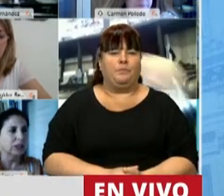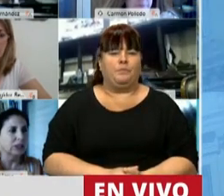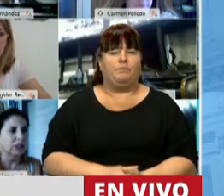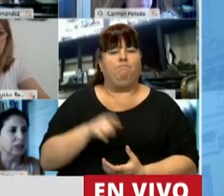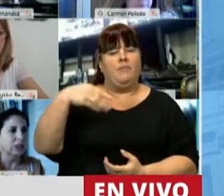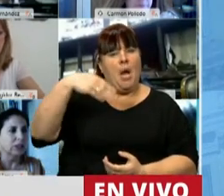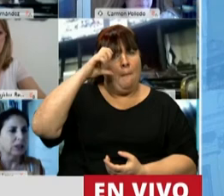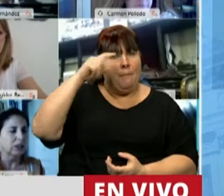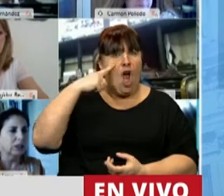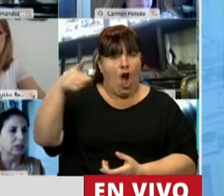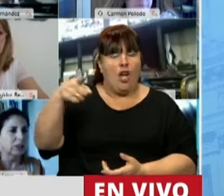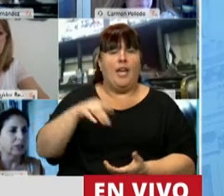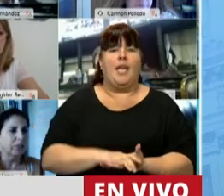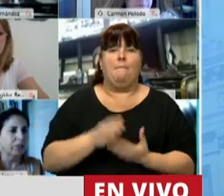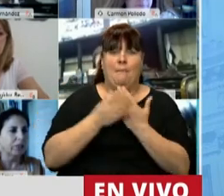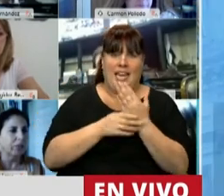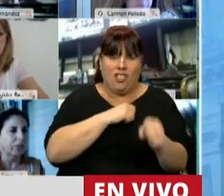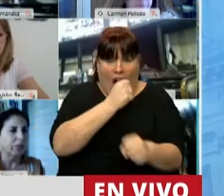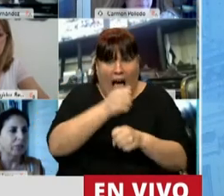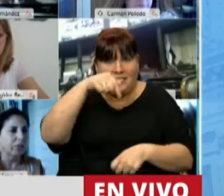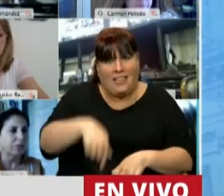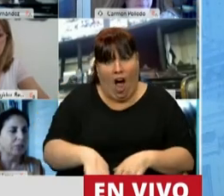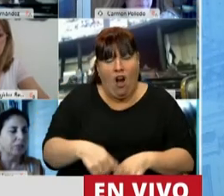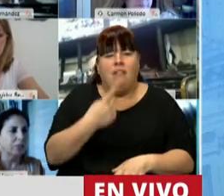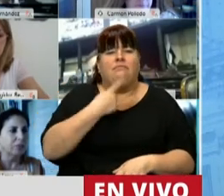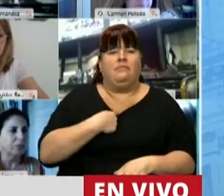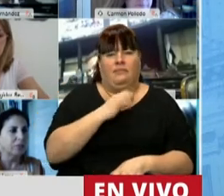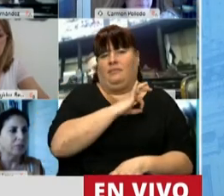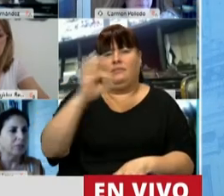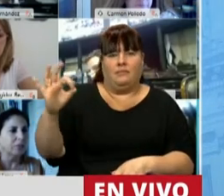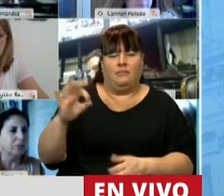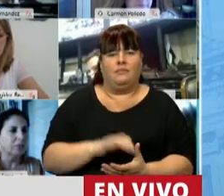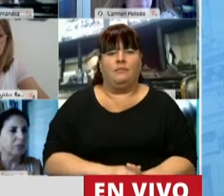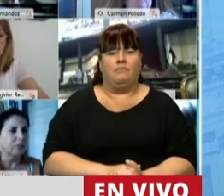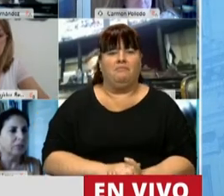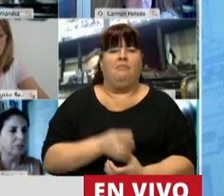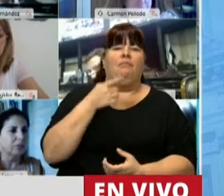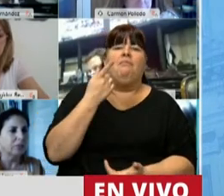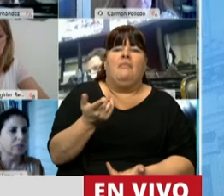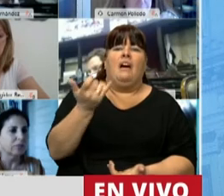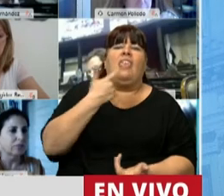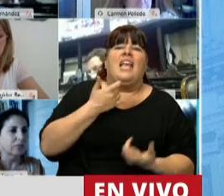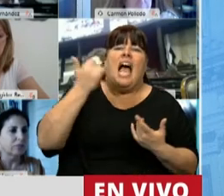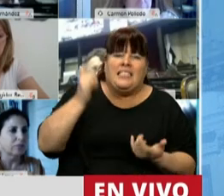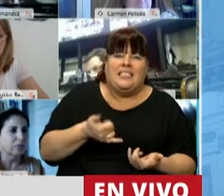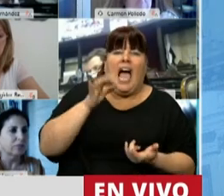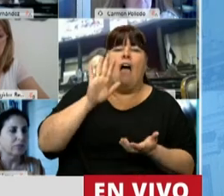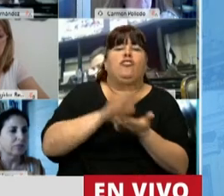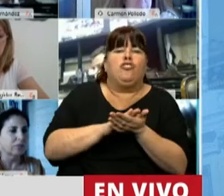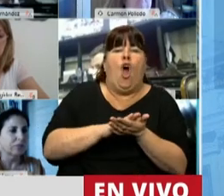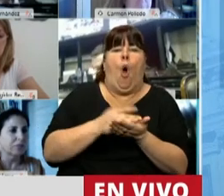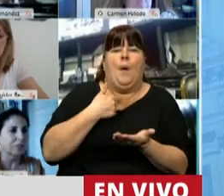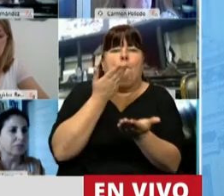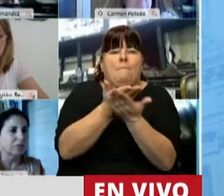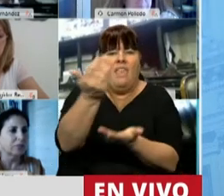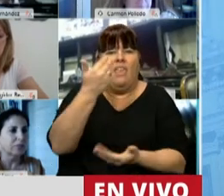Meoni, el ministro Meoni, al día de la fecha, no ha respondido, no ha acusado recibo de nuestra interpelación.